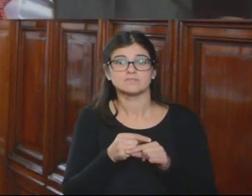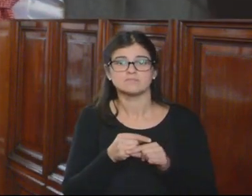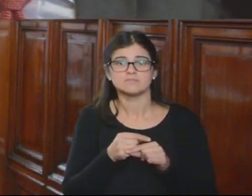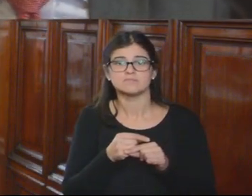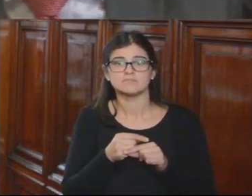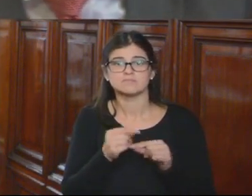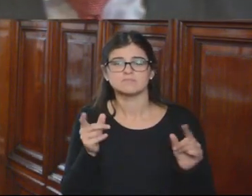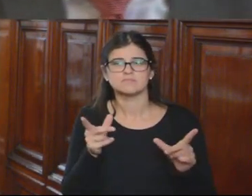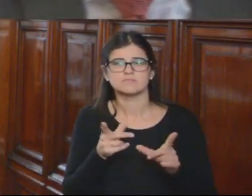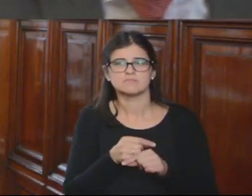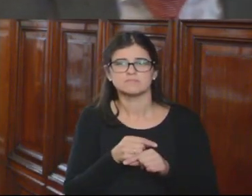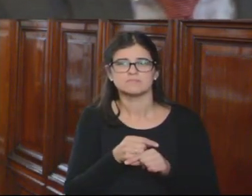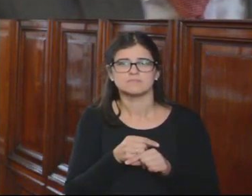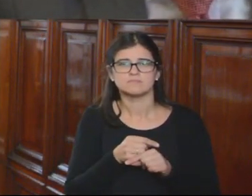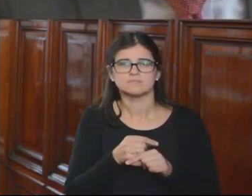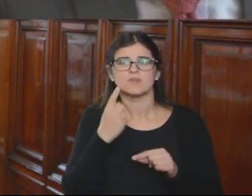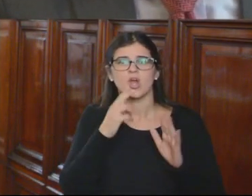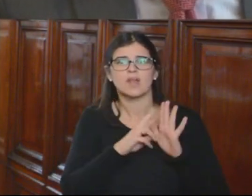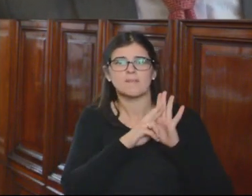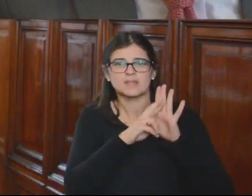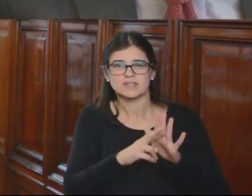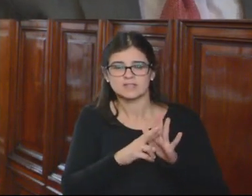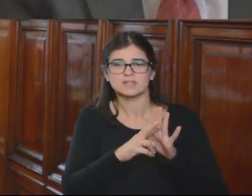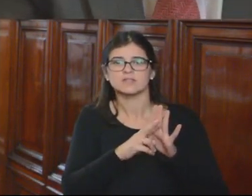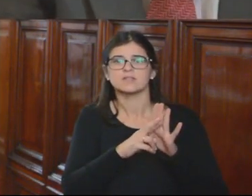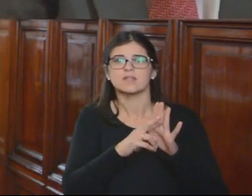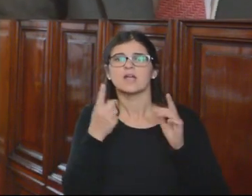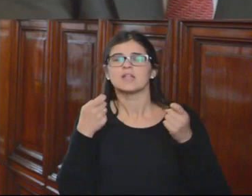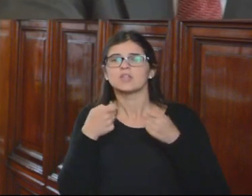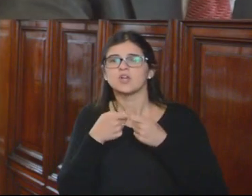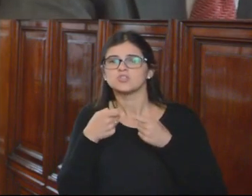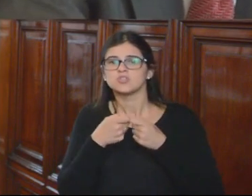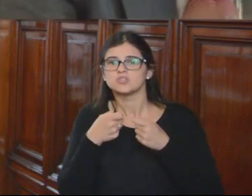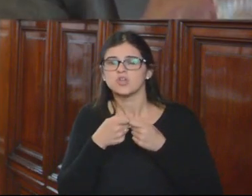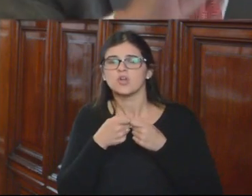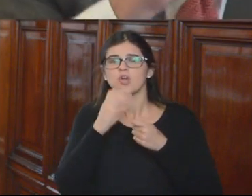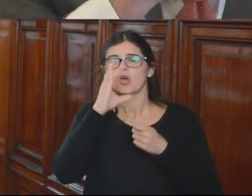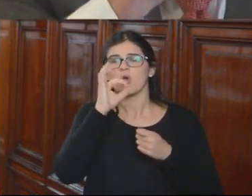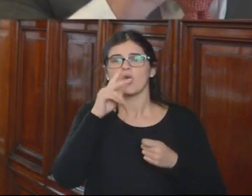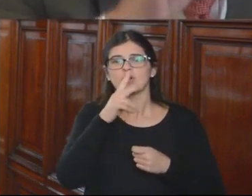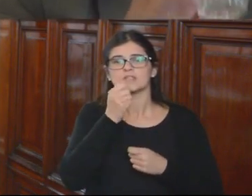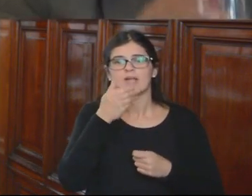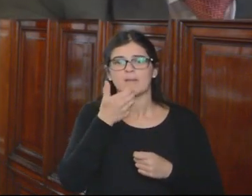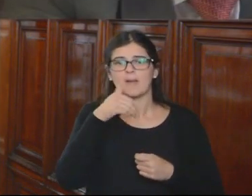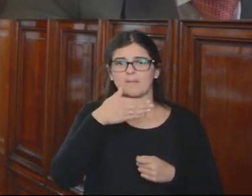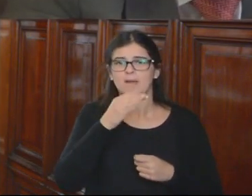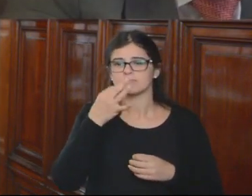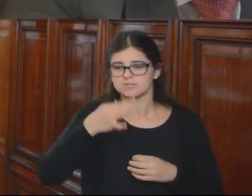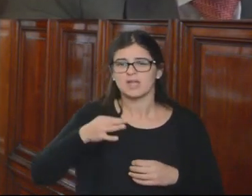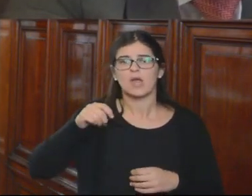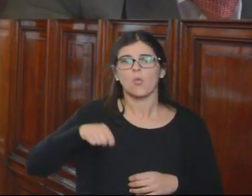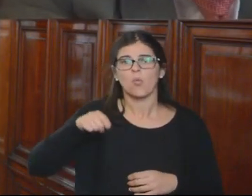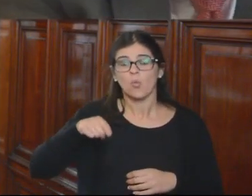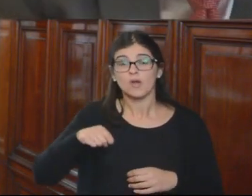Mi nombre es Heidi Zapata, representante de la Asociación de Cochabamba de Jueces. Mi